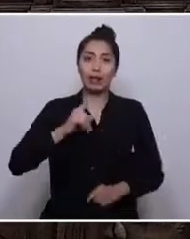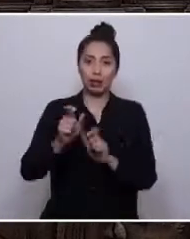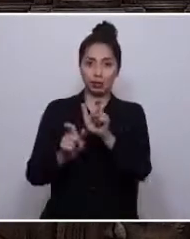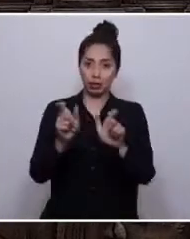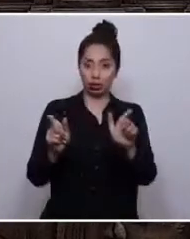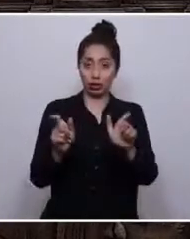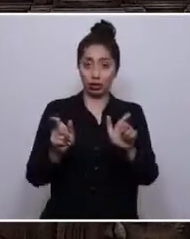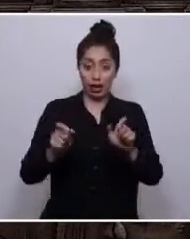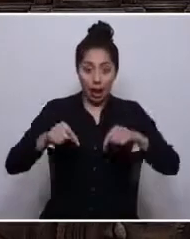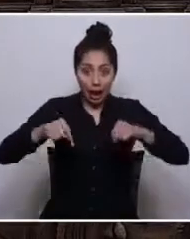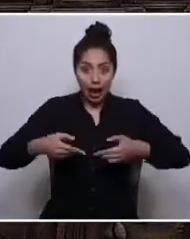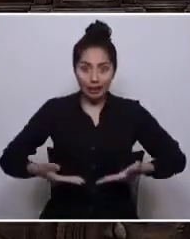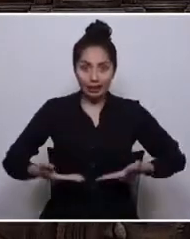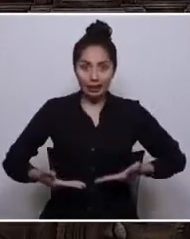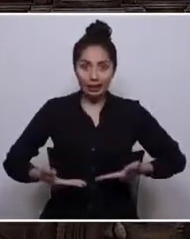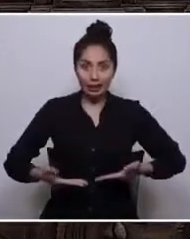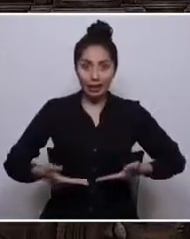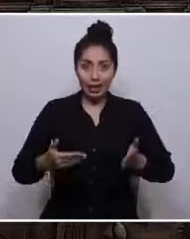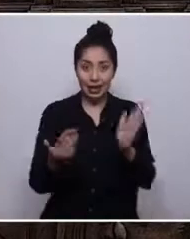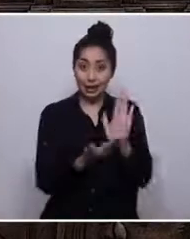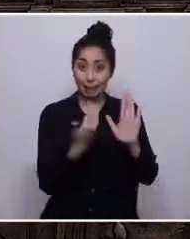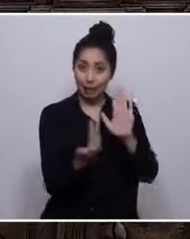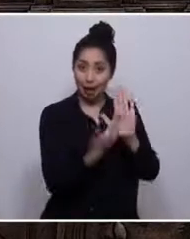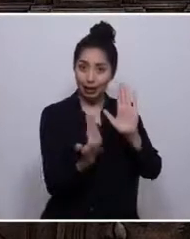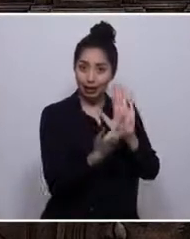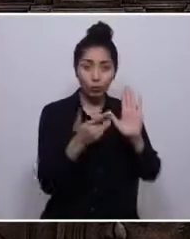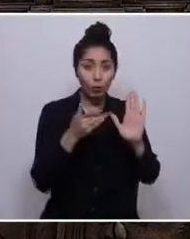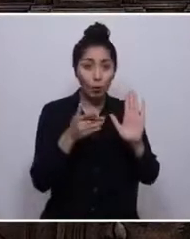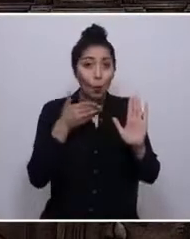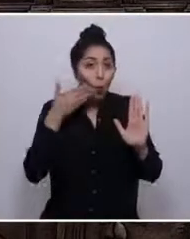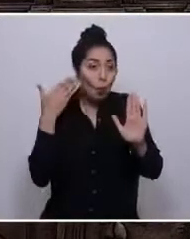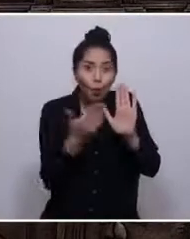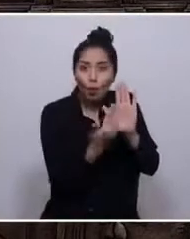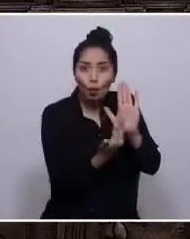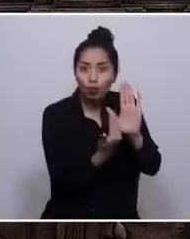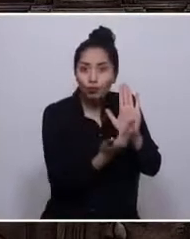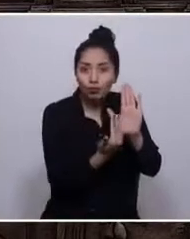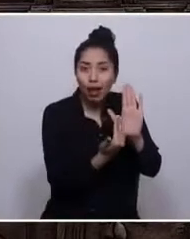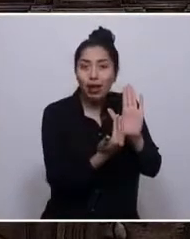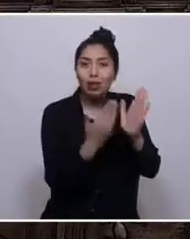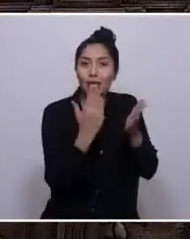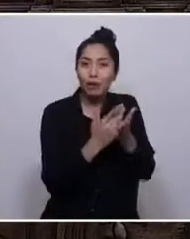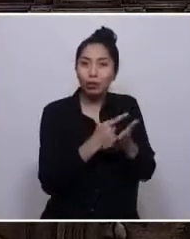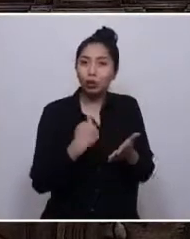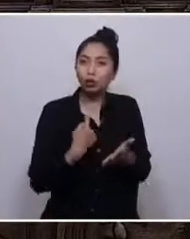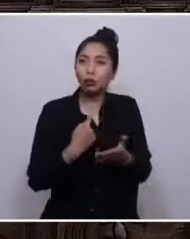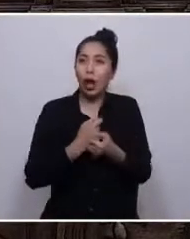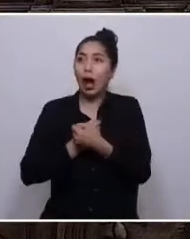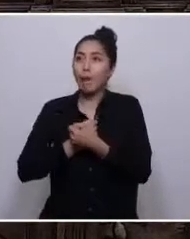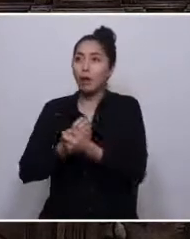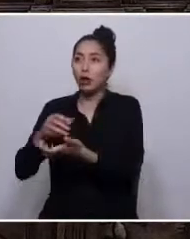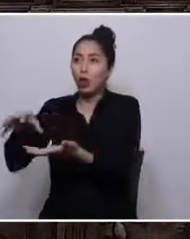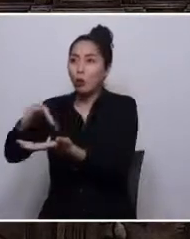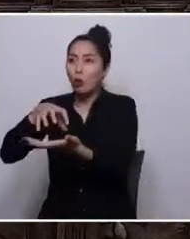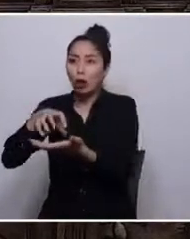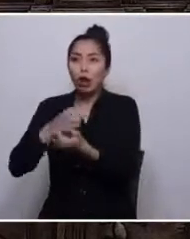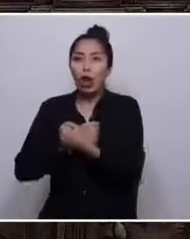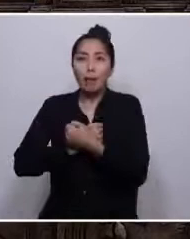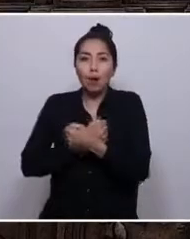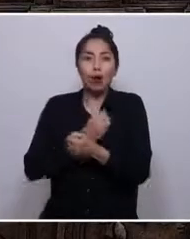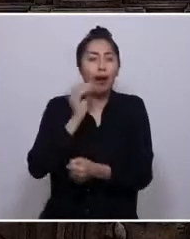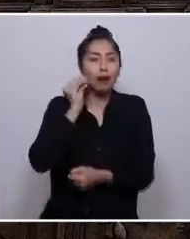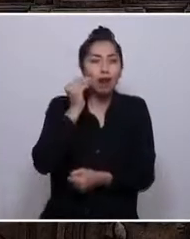Aquí, en estas páginas, en blanco, debemos dejar todo el amor por los pueblos, por nuestras abuelas y madres,